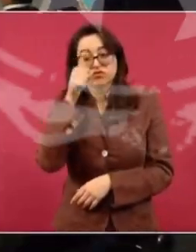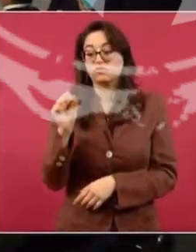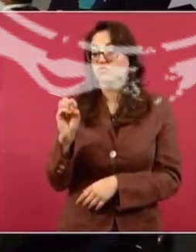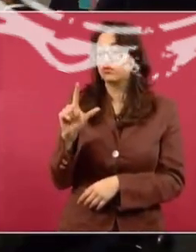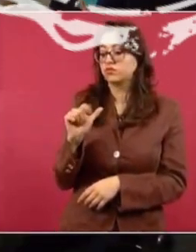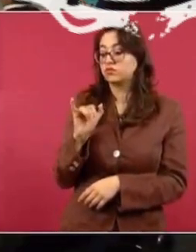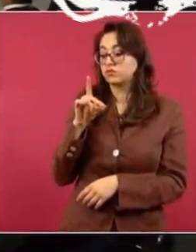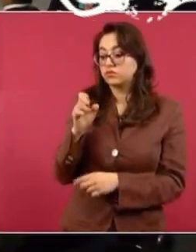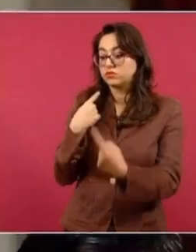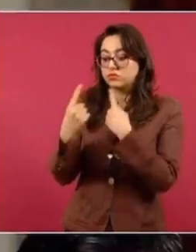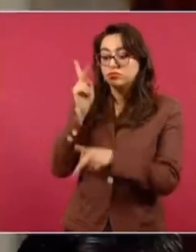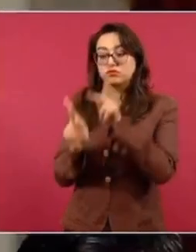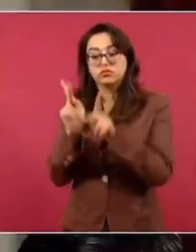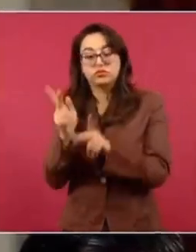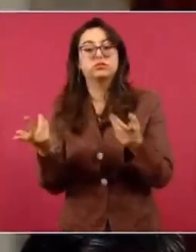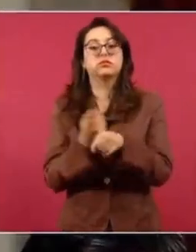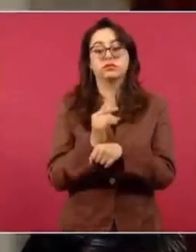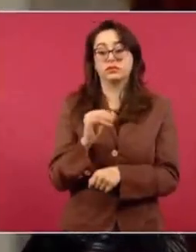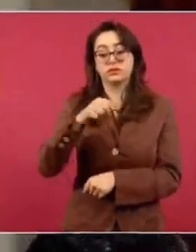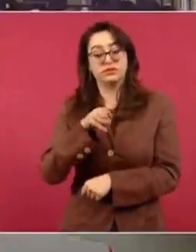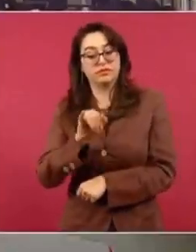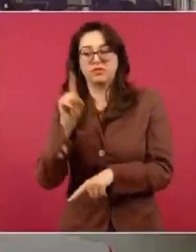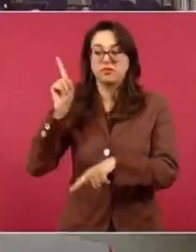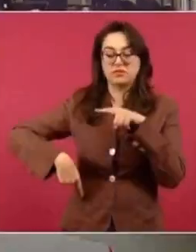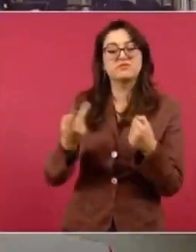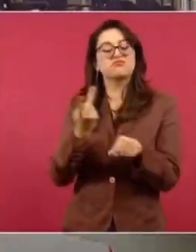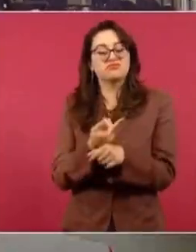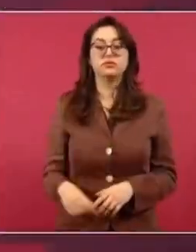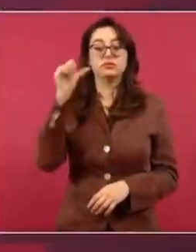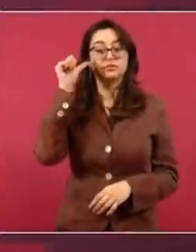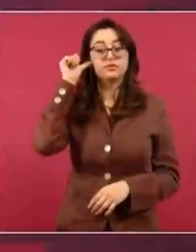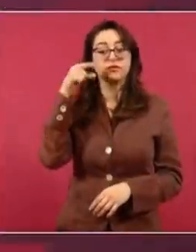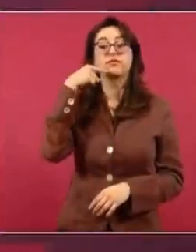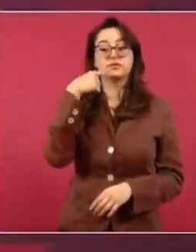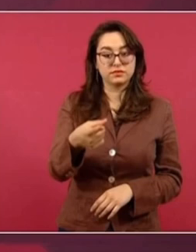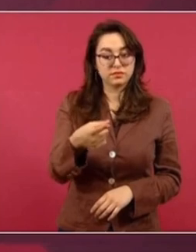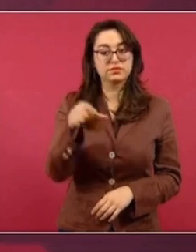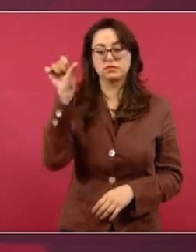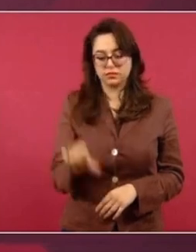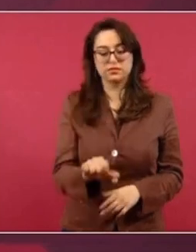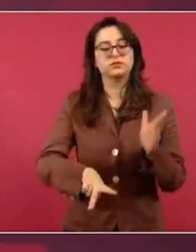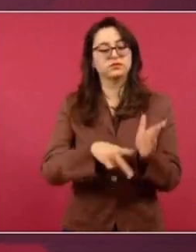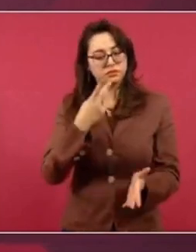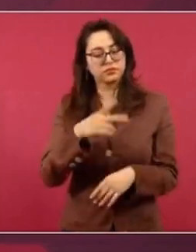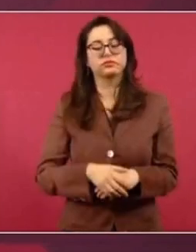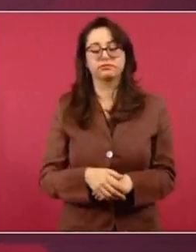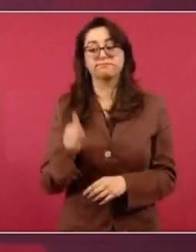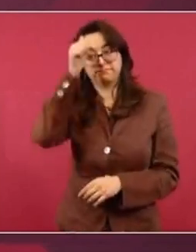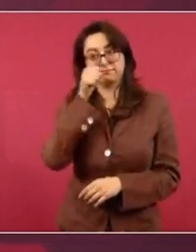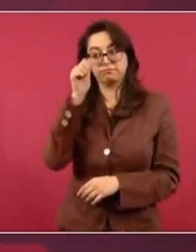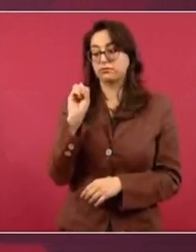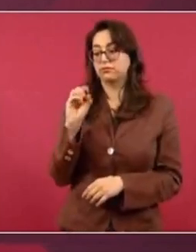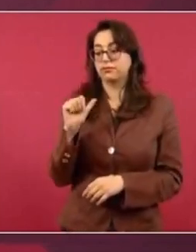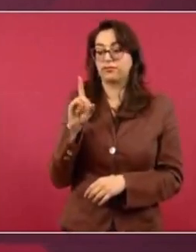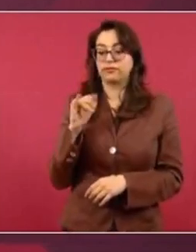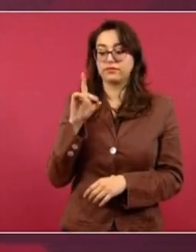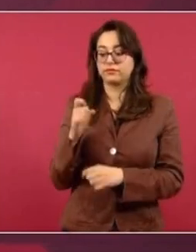... sustituir al Inami, se va a transformar, ¿qué va a pasar? ¿Qué hacer con las situaciones migratorias? Gracias. Sí, estamos hablando con el padre Solalinde y viendo